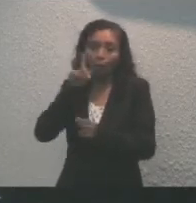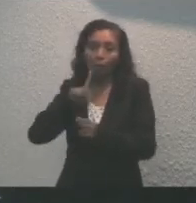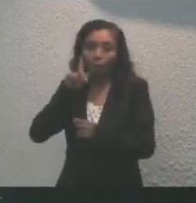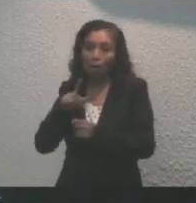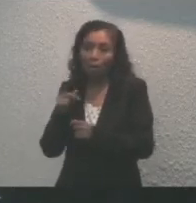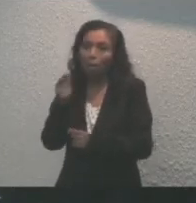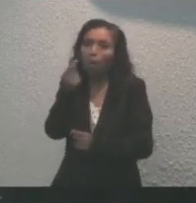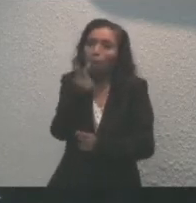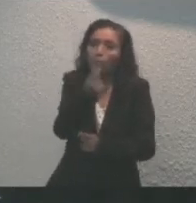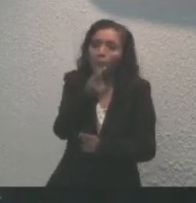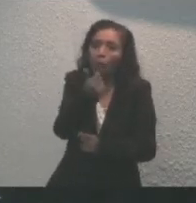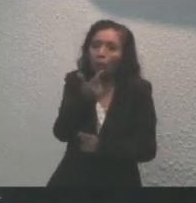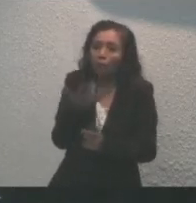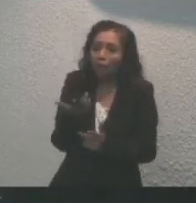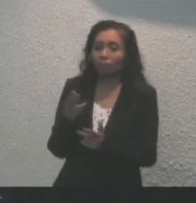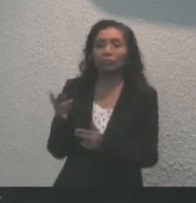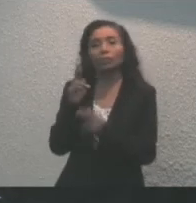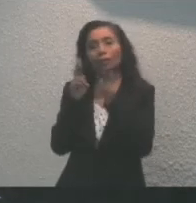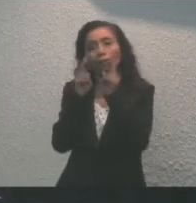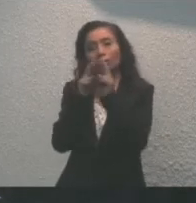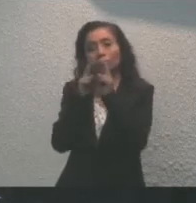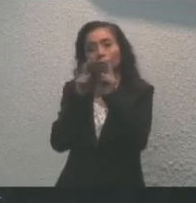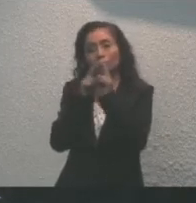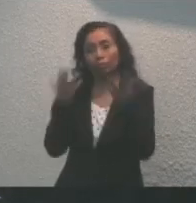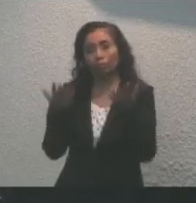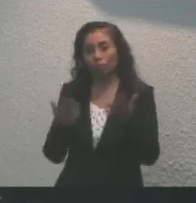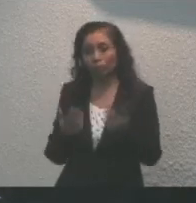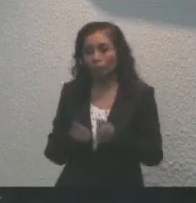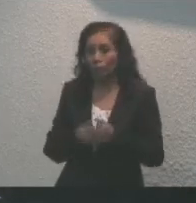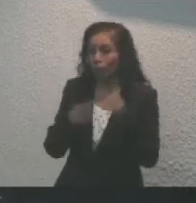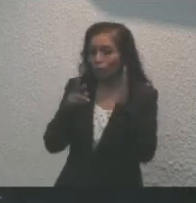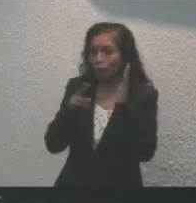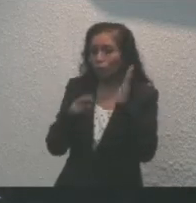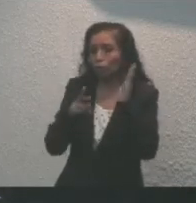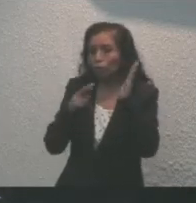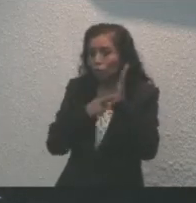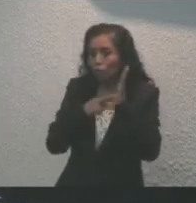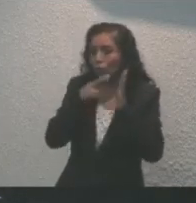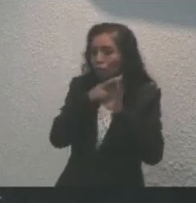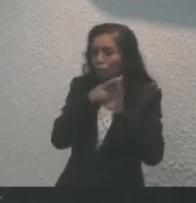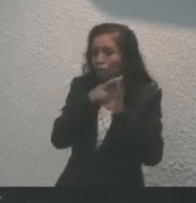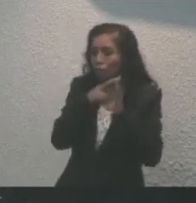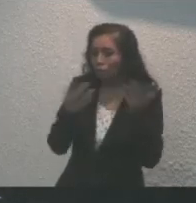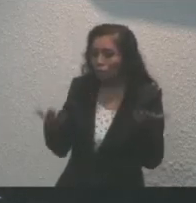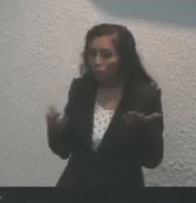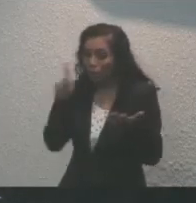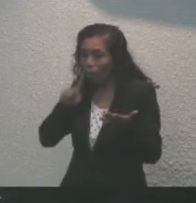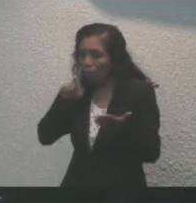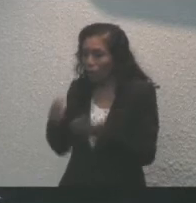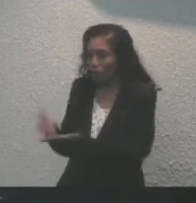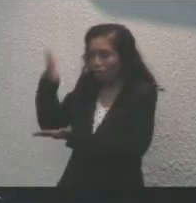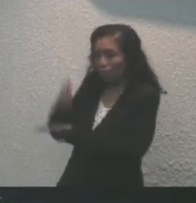en la organización religiosa. Inclusive, las normas impedían el paso de las mujeres